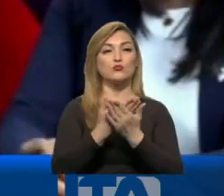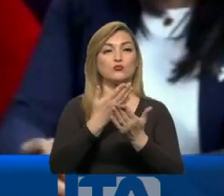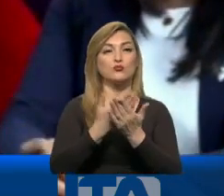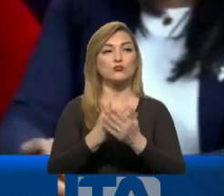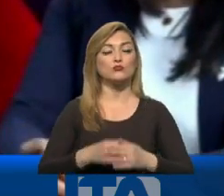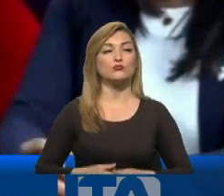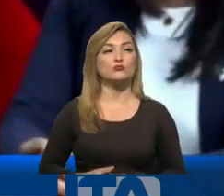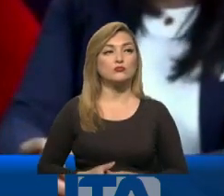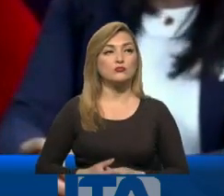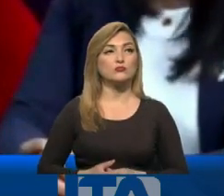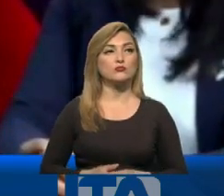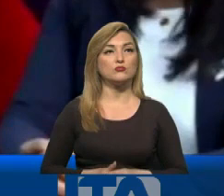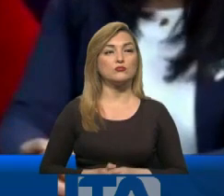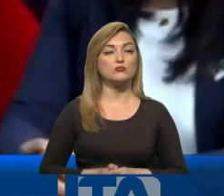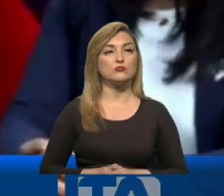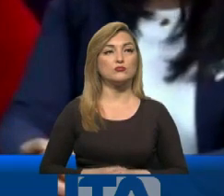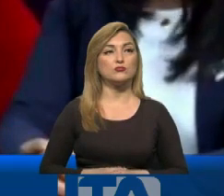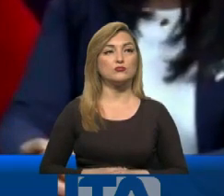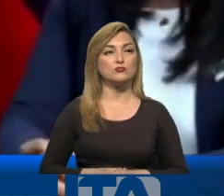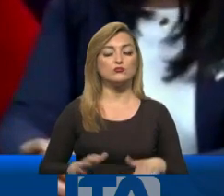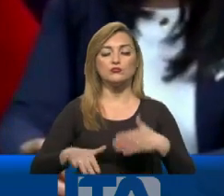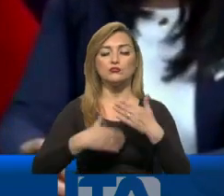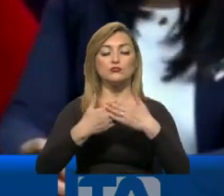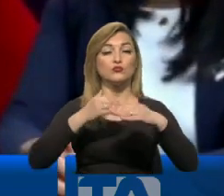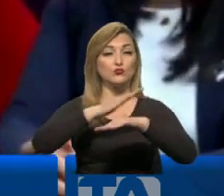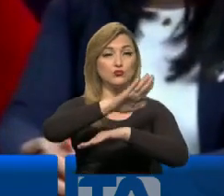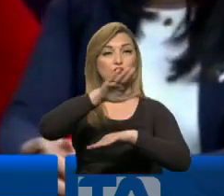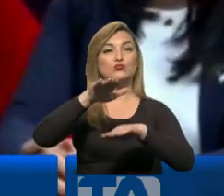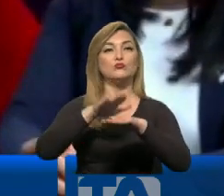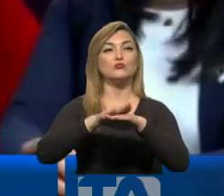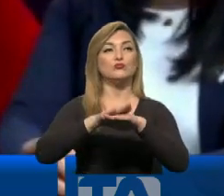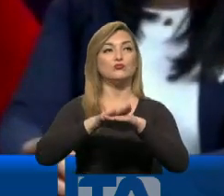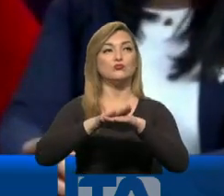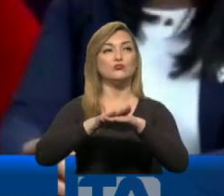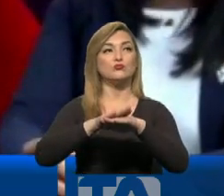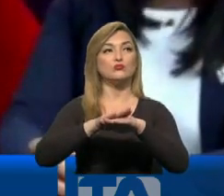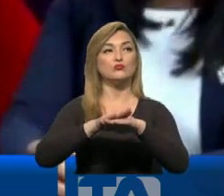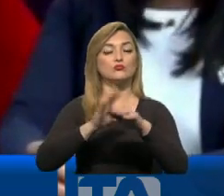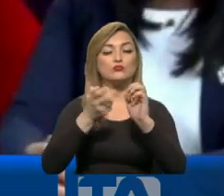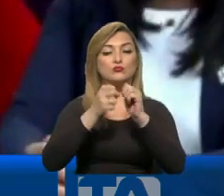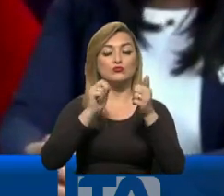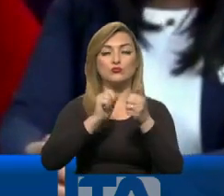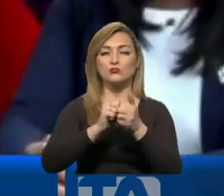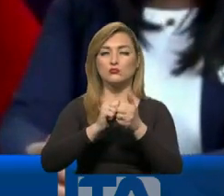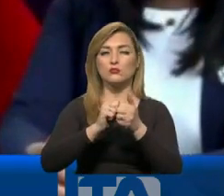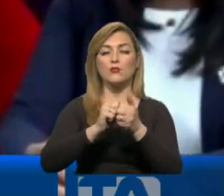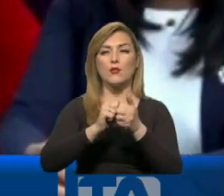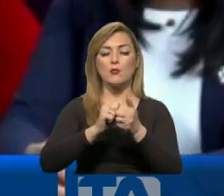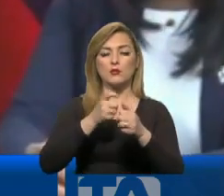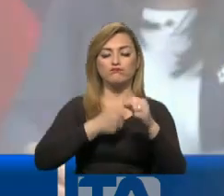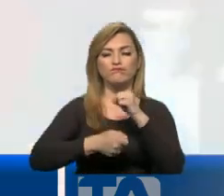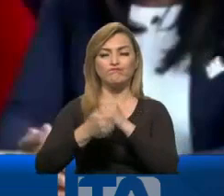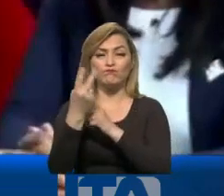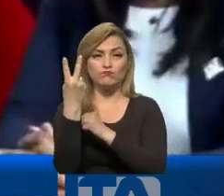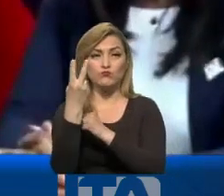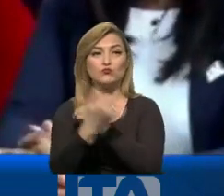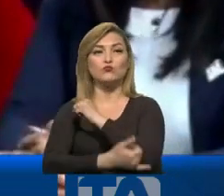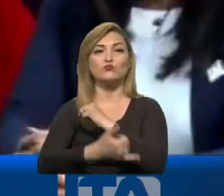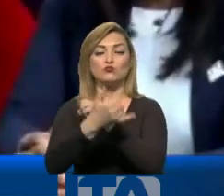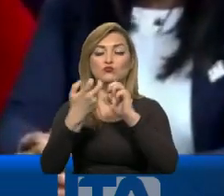evidencia física, sino también en todo lo relativo a fenómenos criminales que atañen a los dos países.